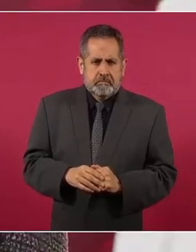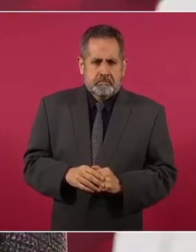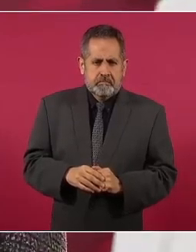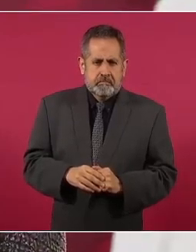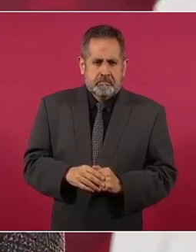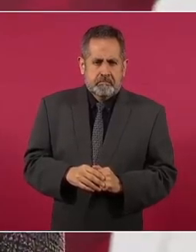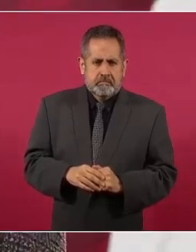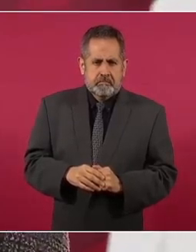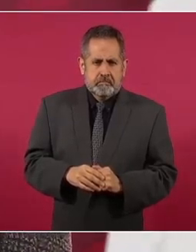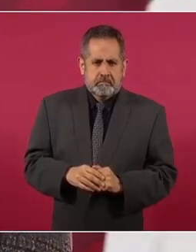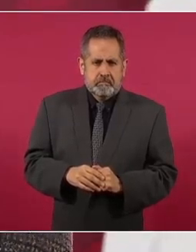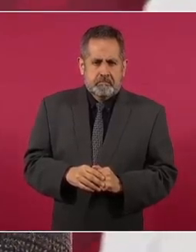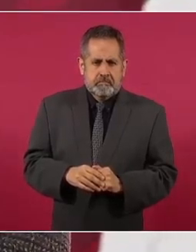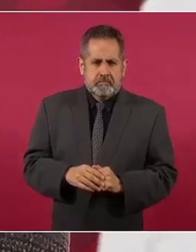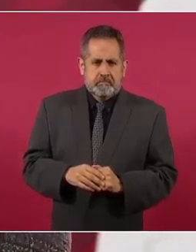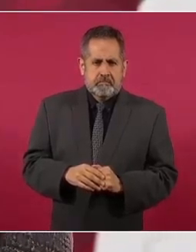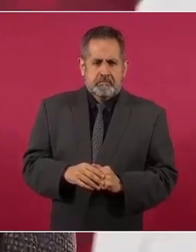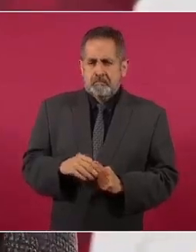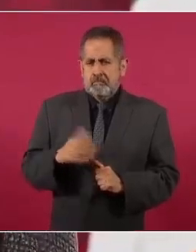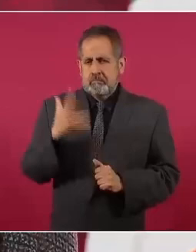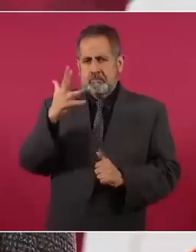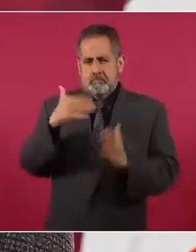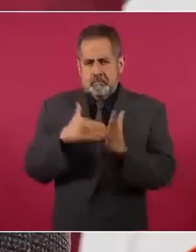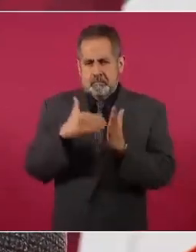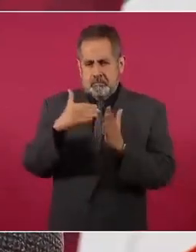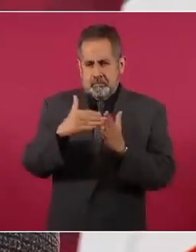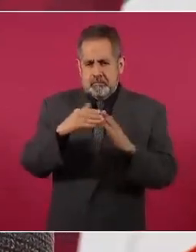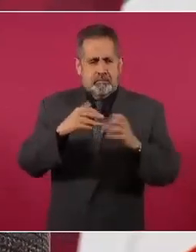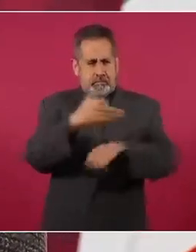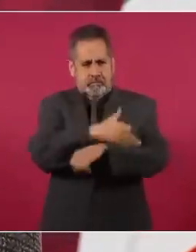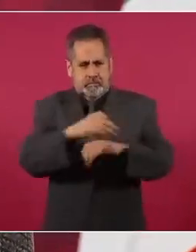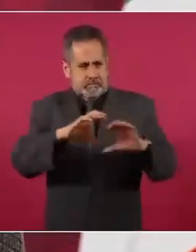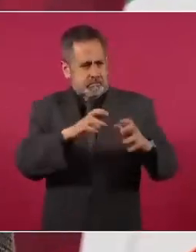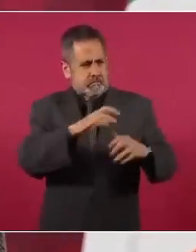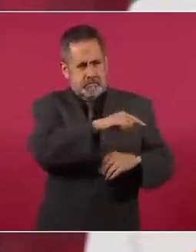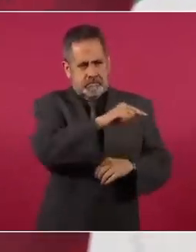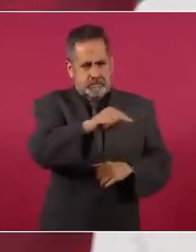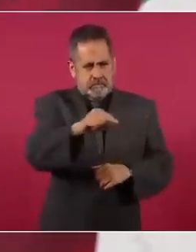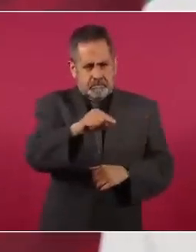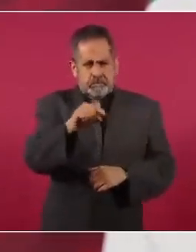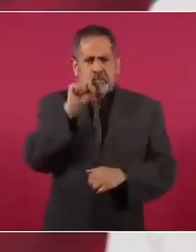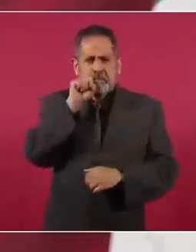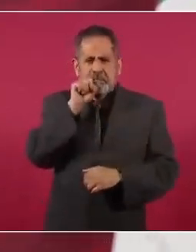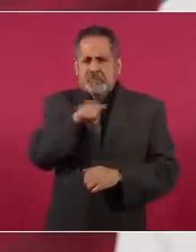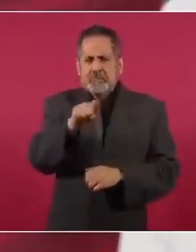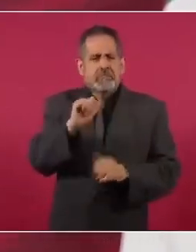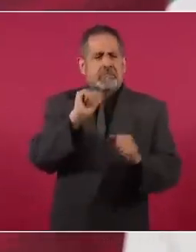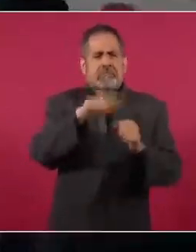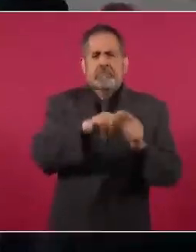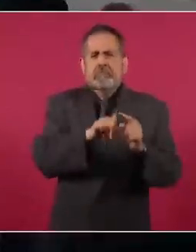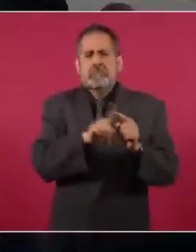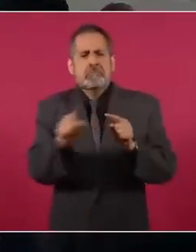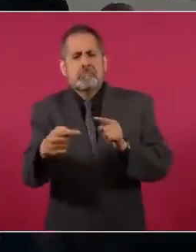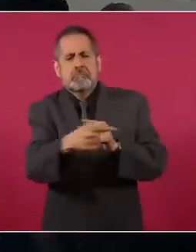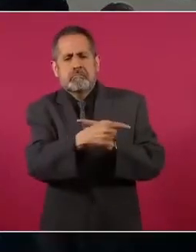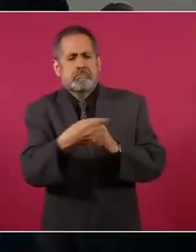los 5 millones que faltan, también de manera indirecta